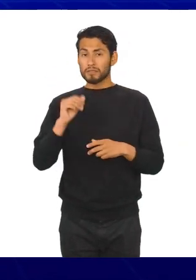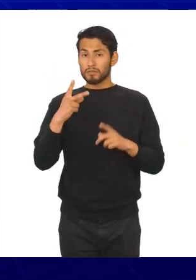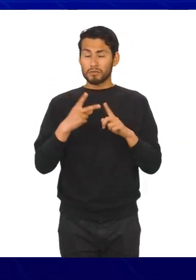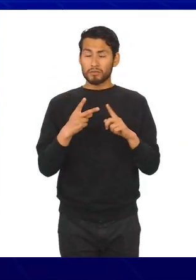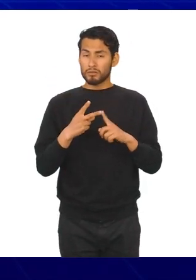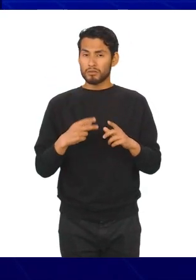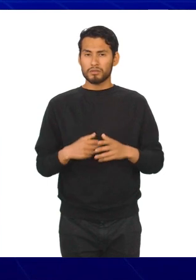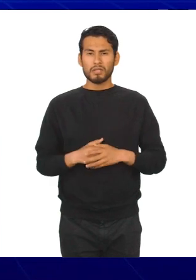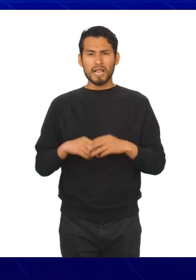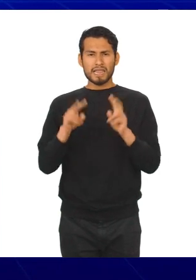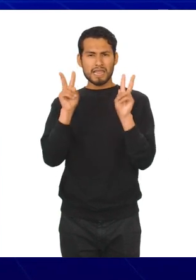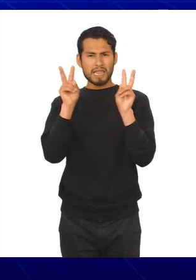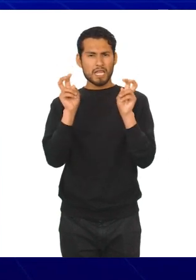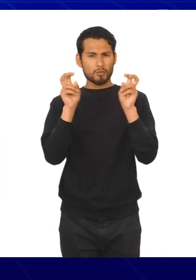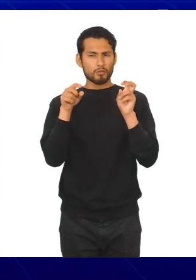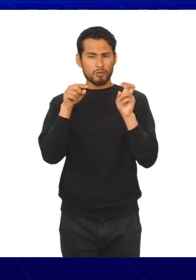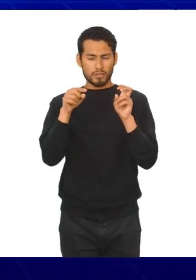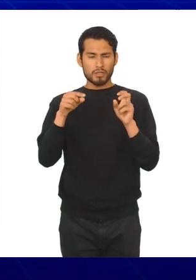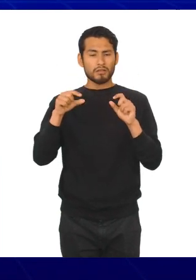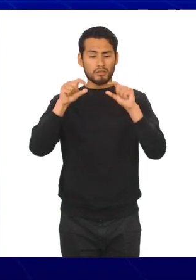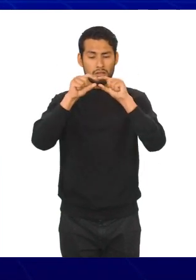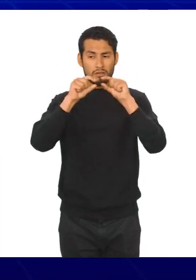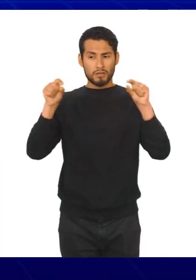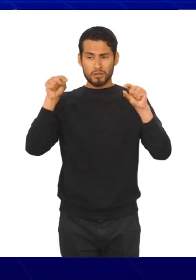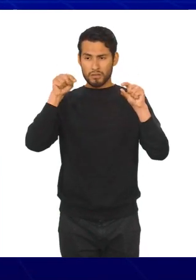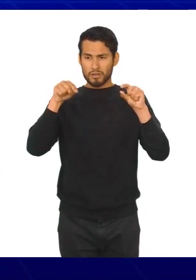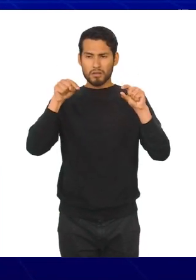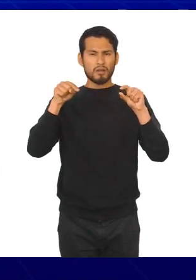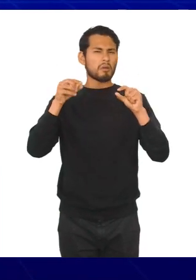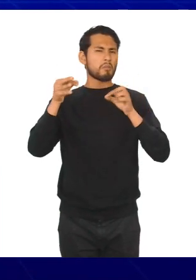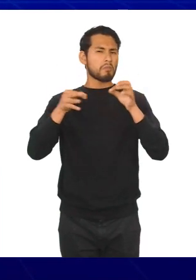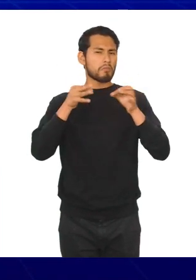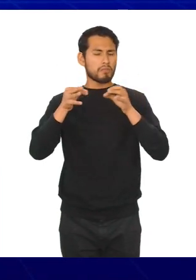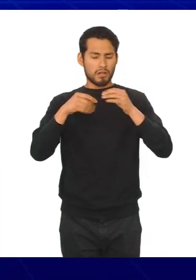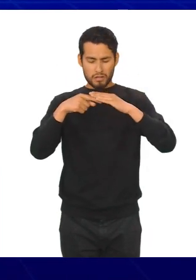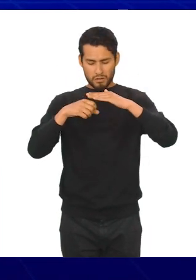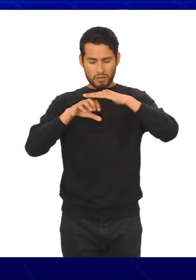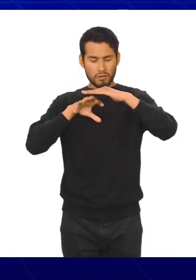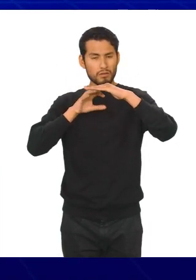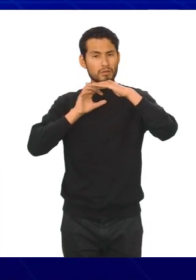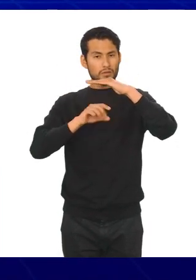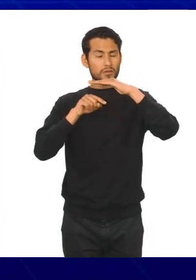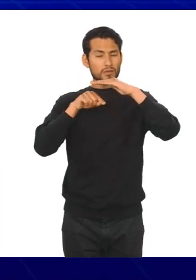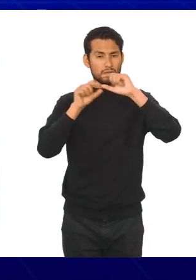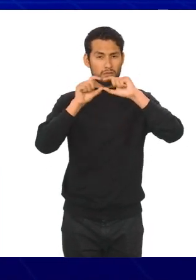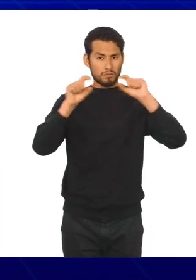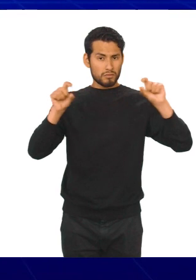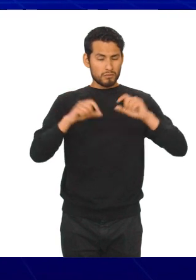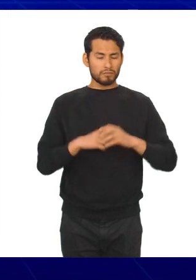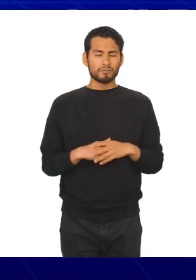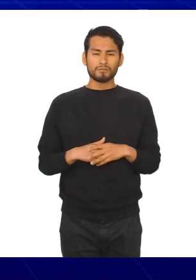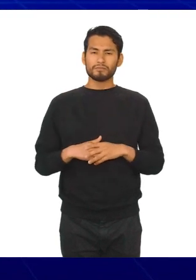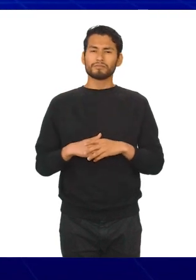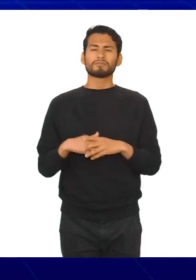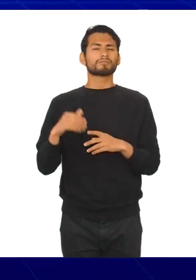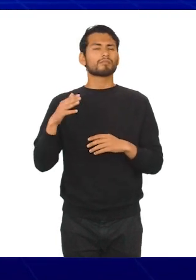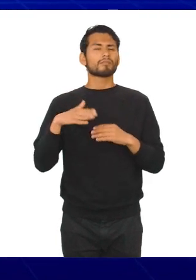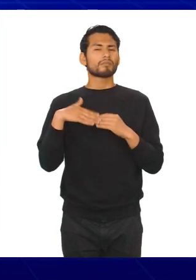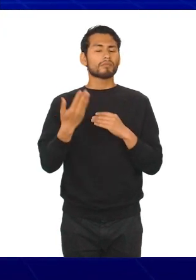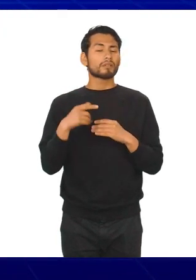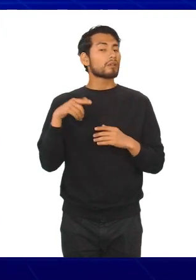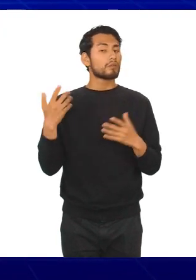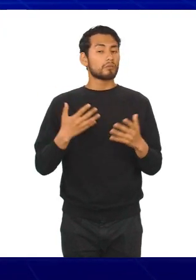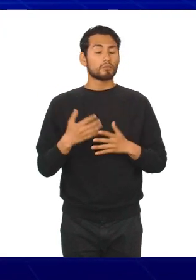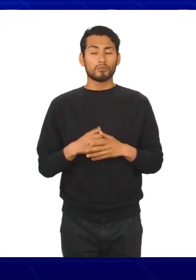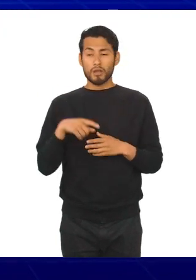el título del gráfico que es el texto descriptivo del gráfico que se coloca en la parte superior. En tercer lugar, tenemos las